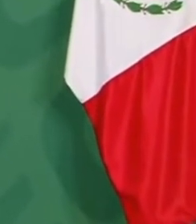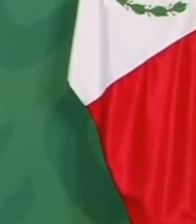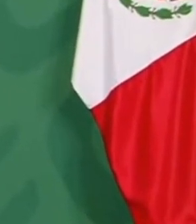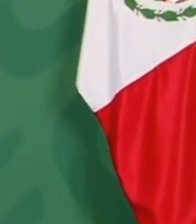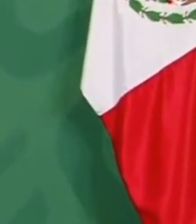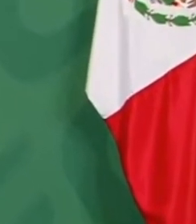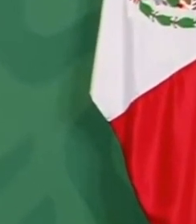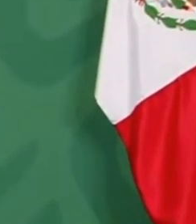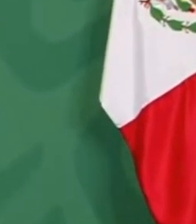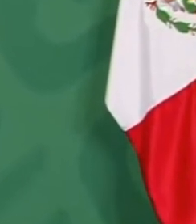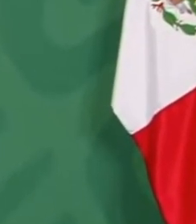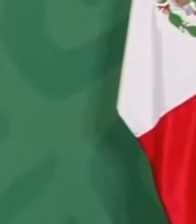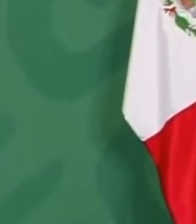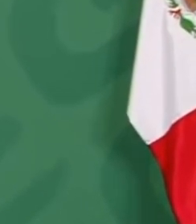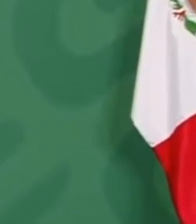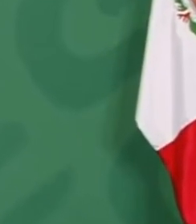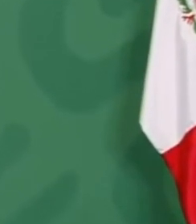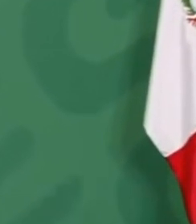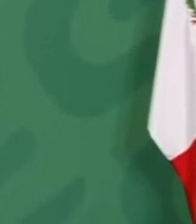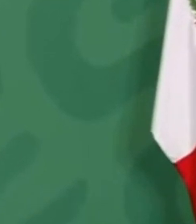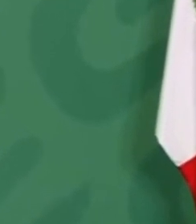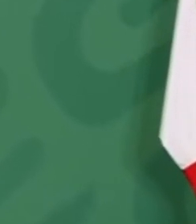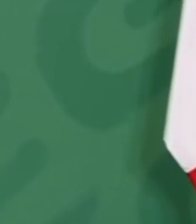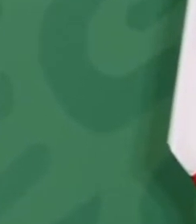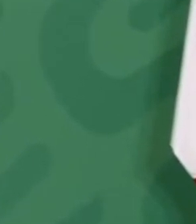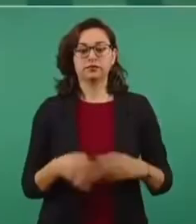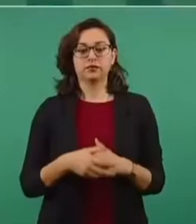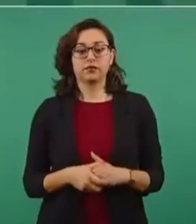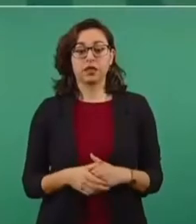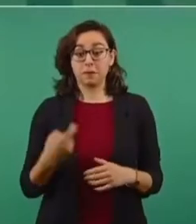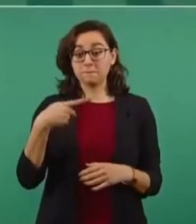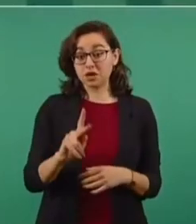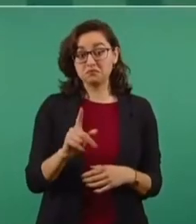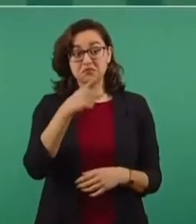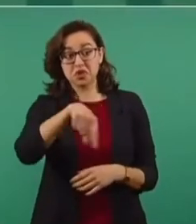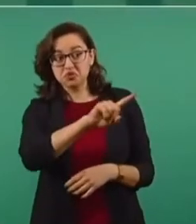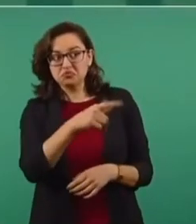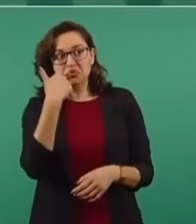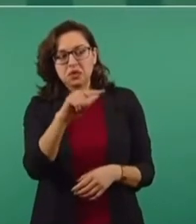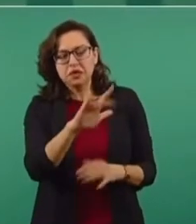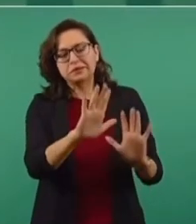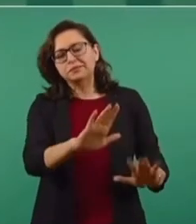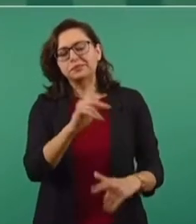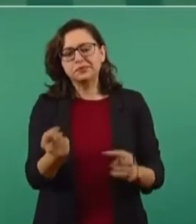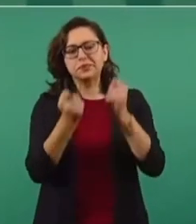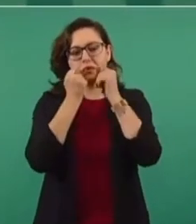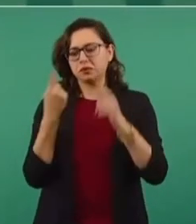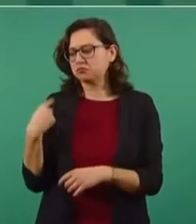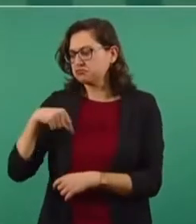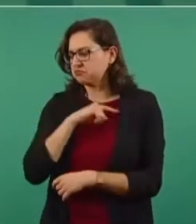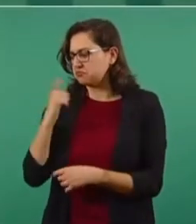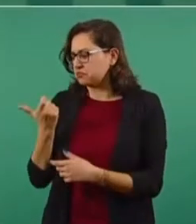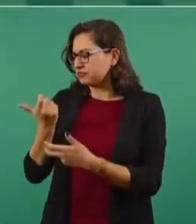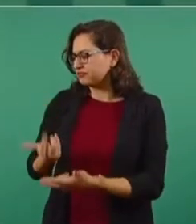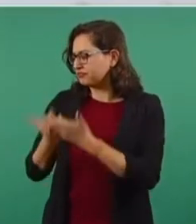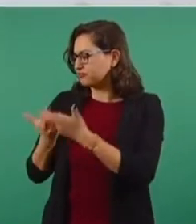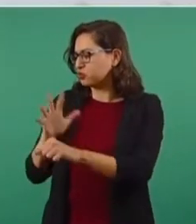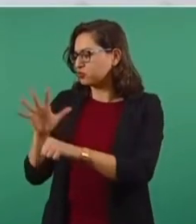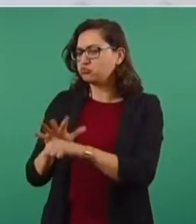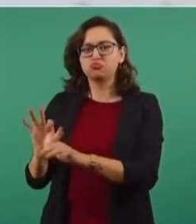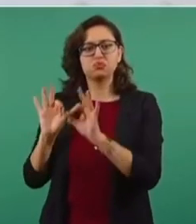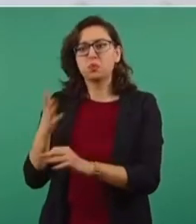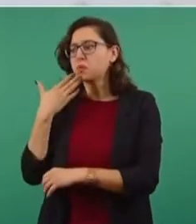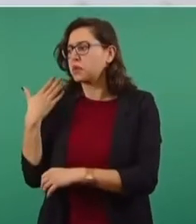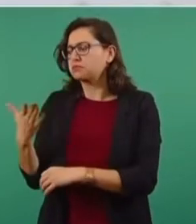Afortunadamente, nosotros tenemos finanzas públicas sanas y no necesitamos